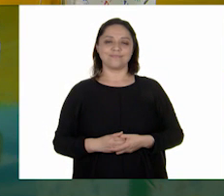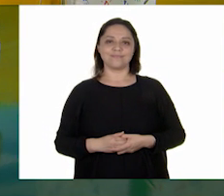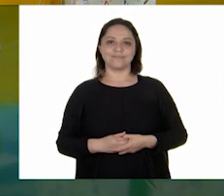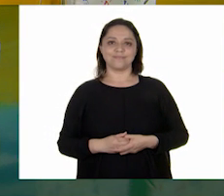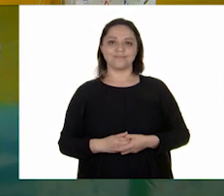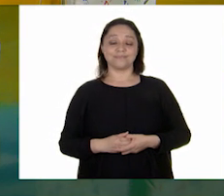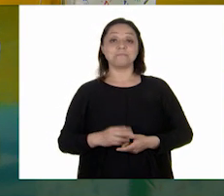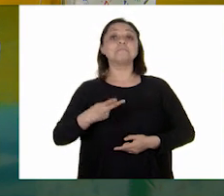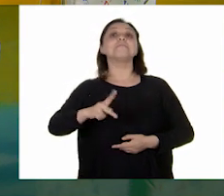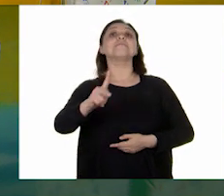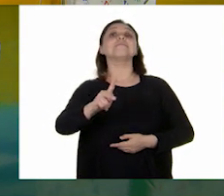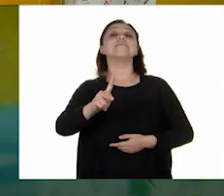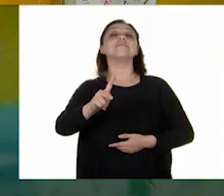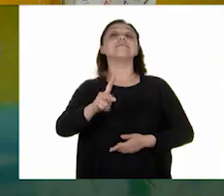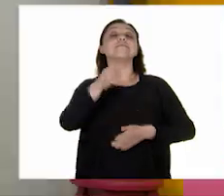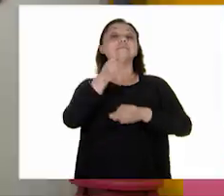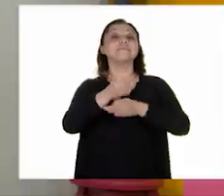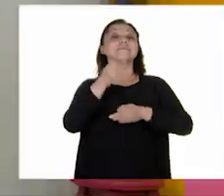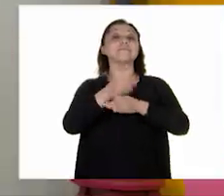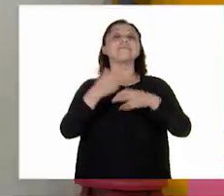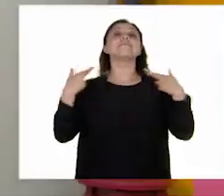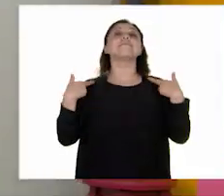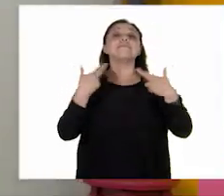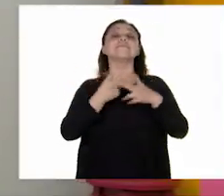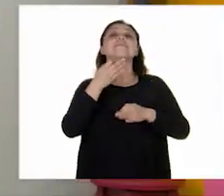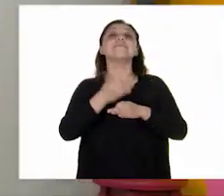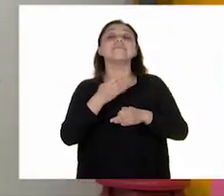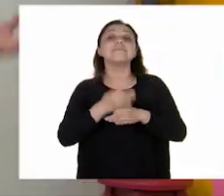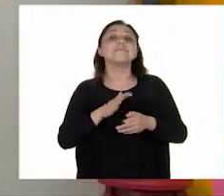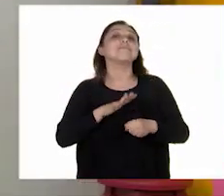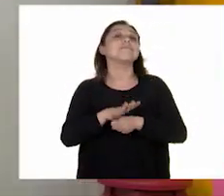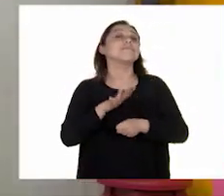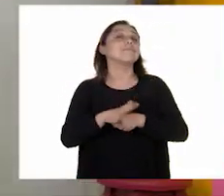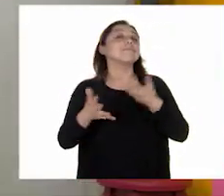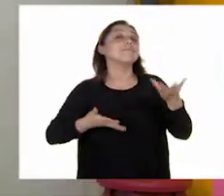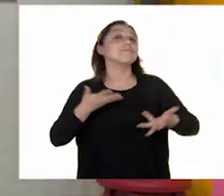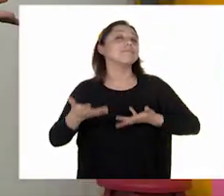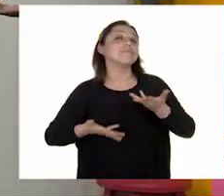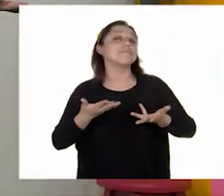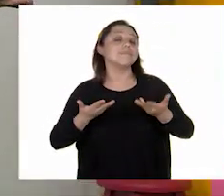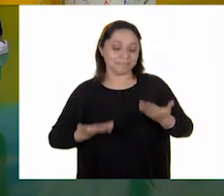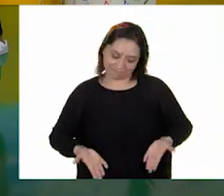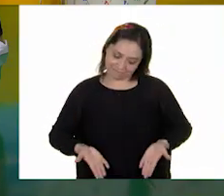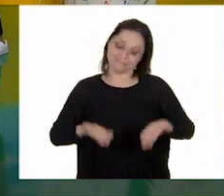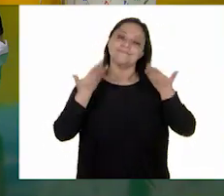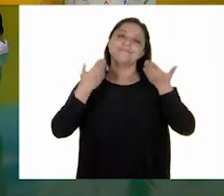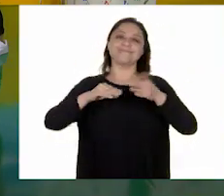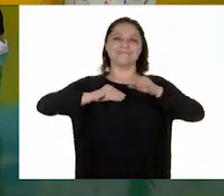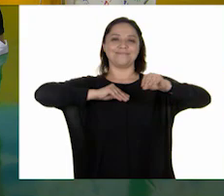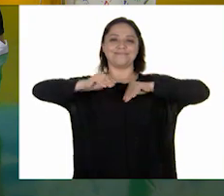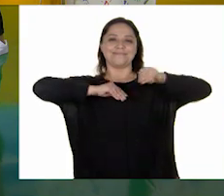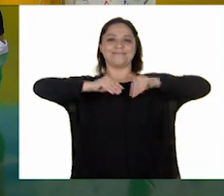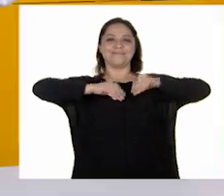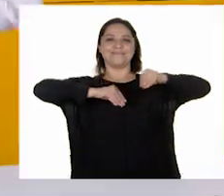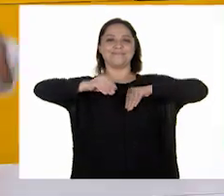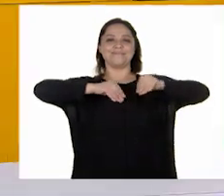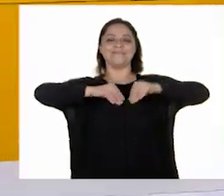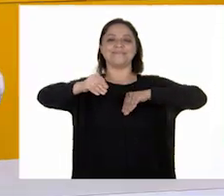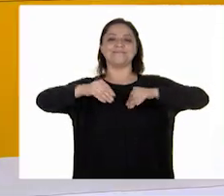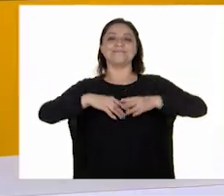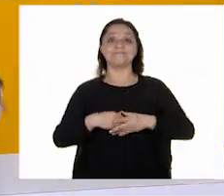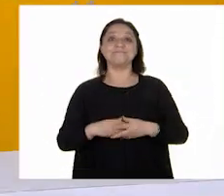Pero antes, maestras, ha llegado el momento de... ¡Movernos! ¡Movernos!